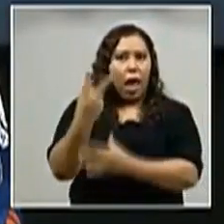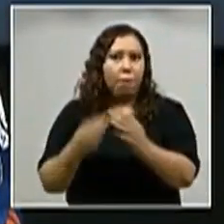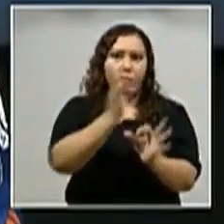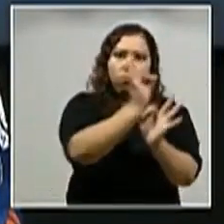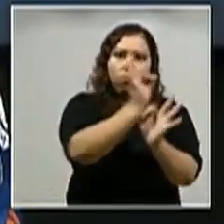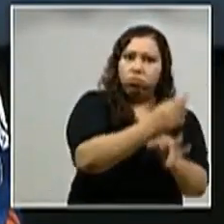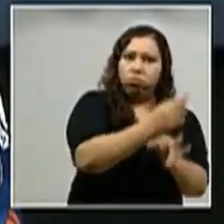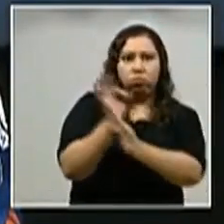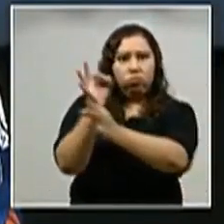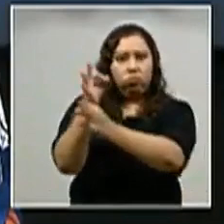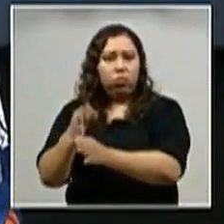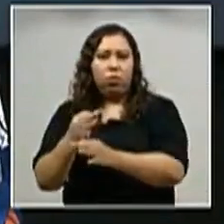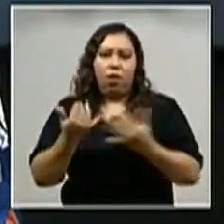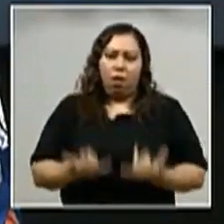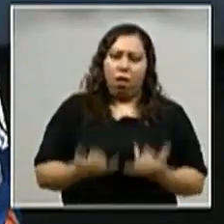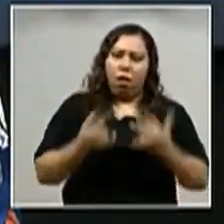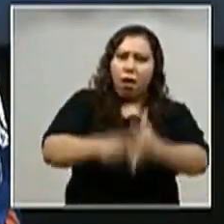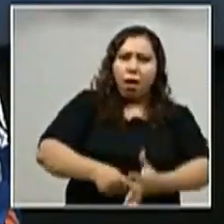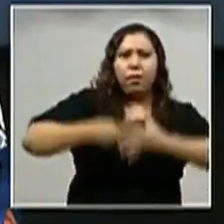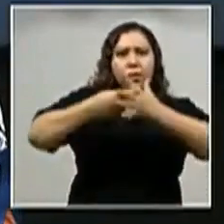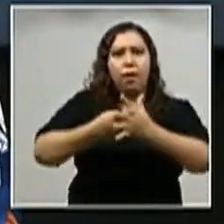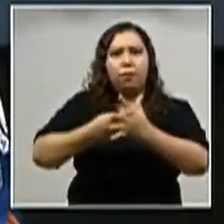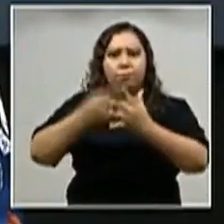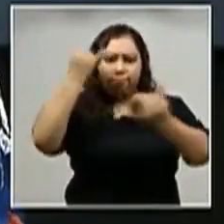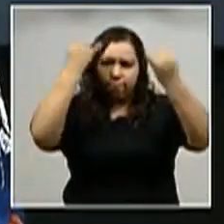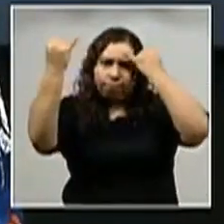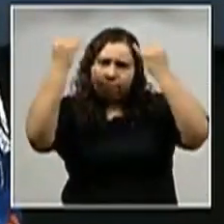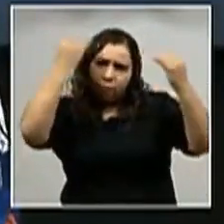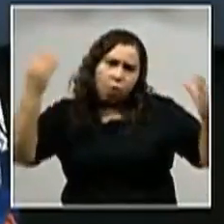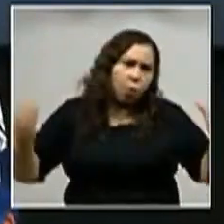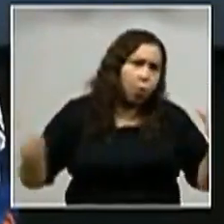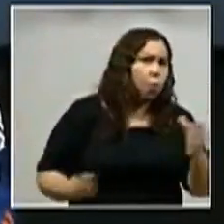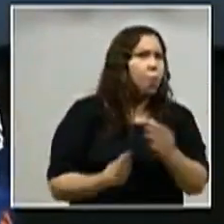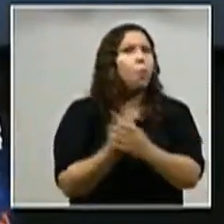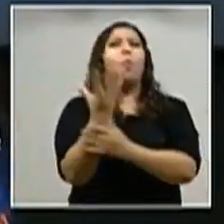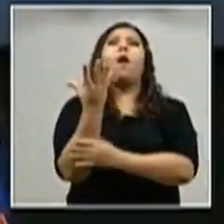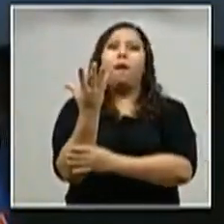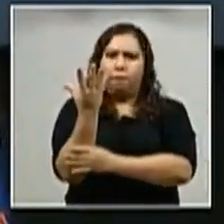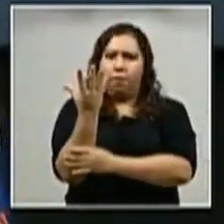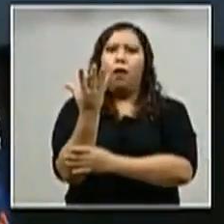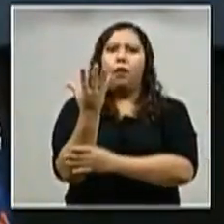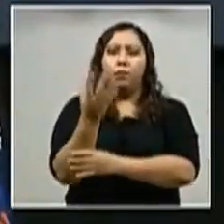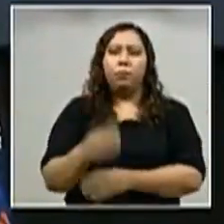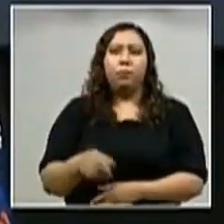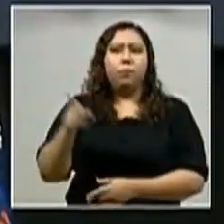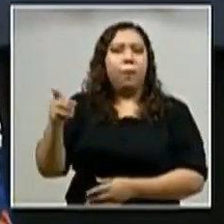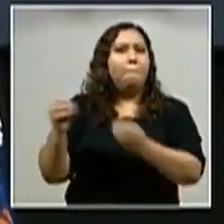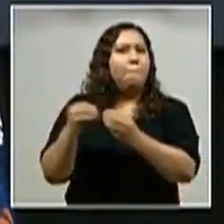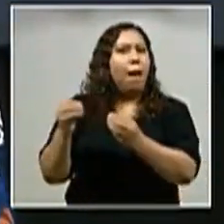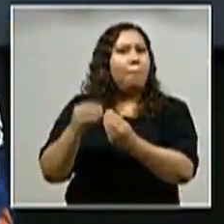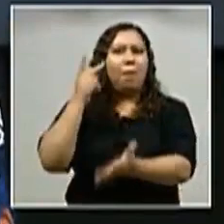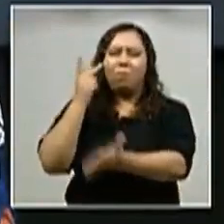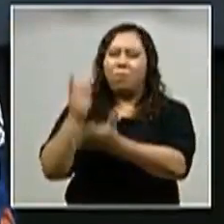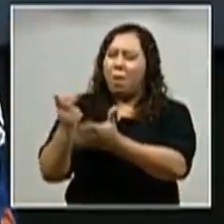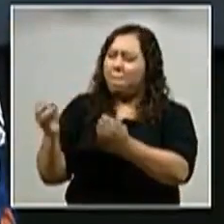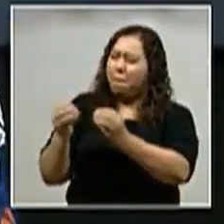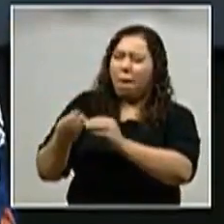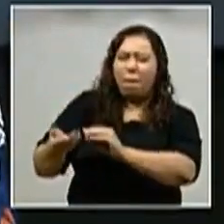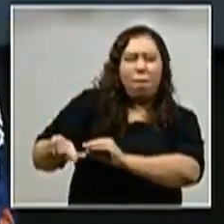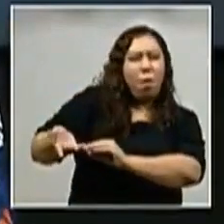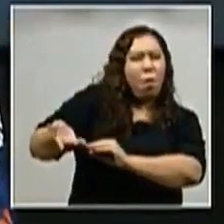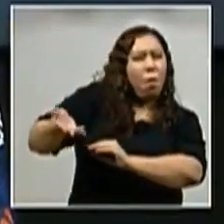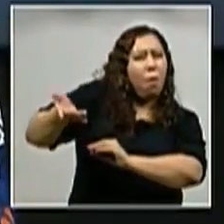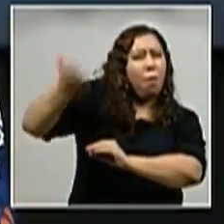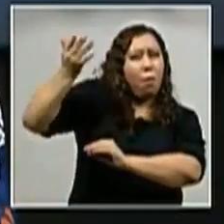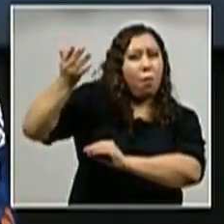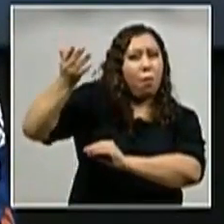con una nueva estrategia que la cual será implementar el número de pruebas. Eso es a